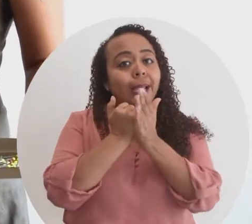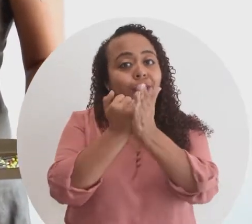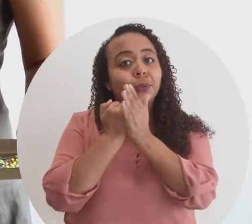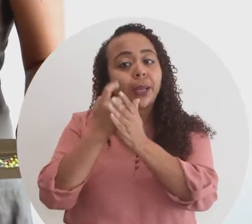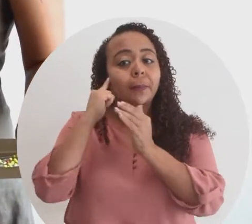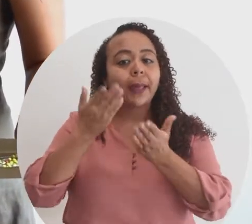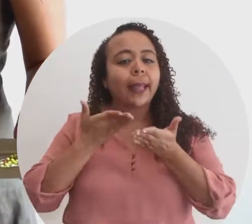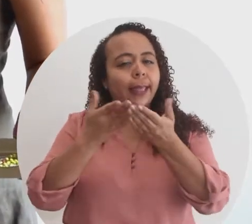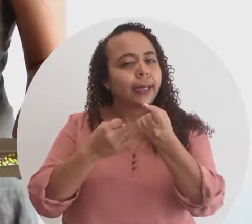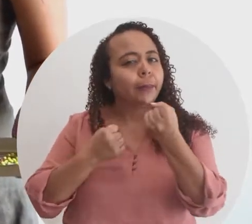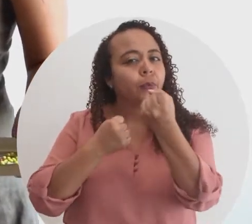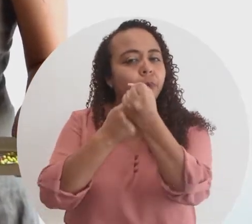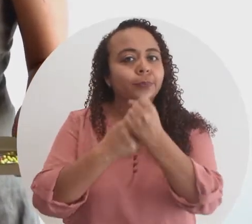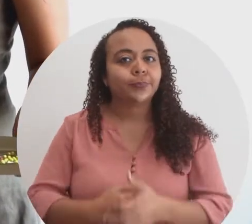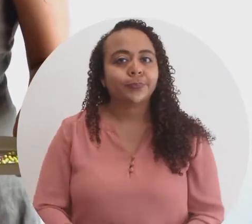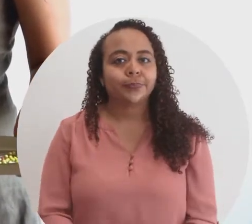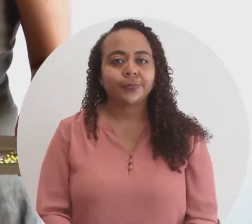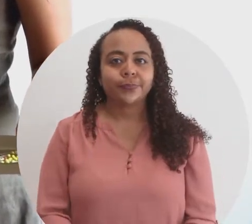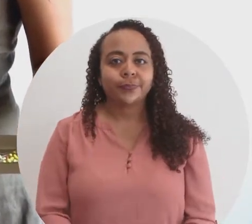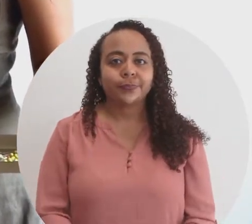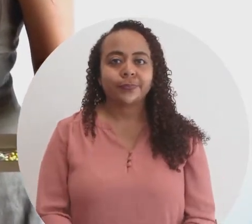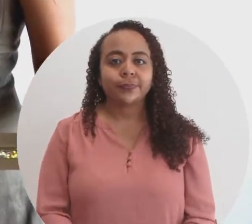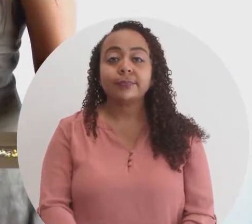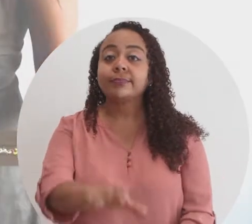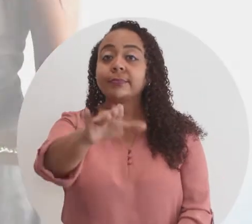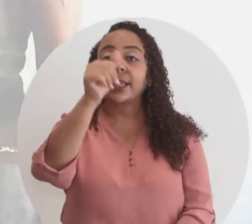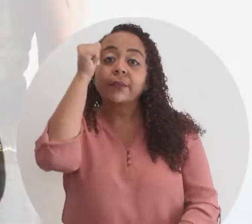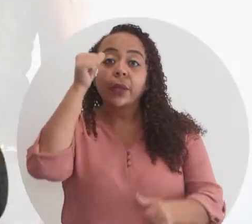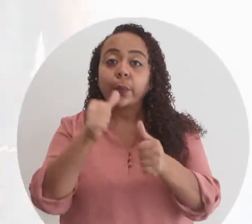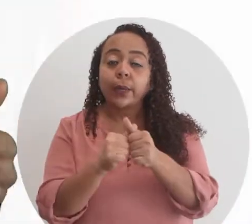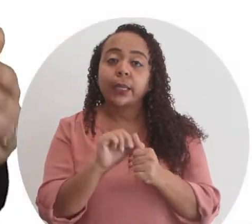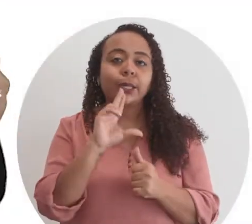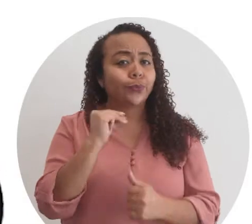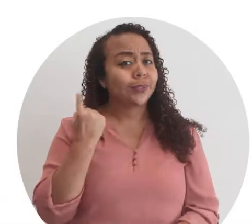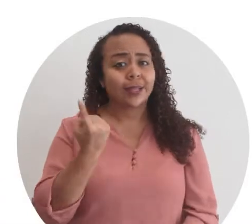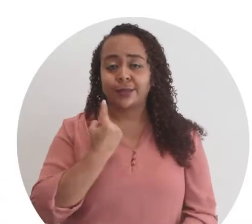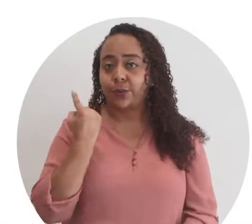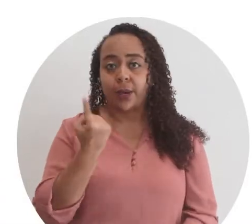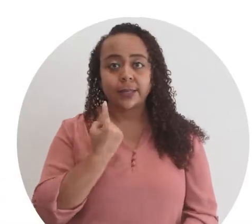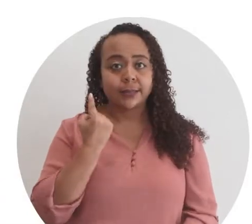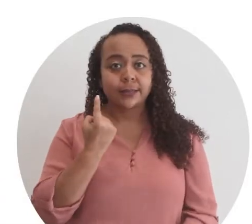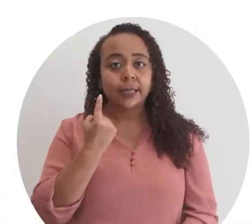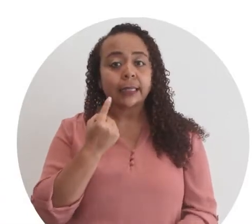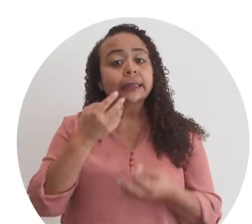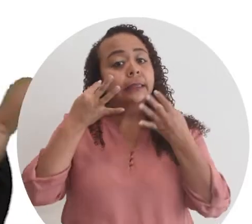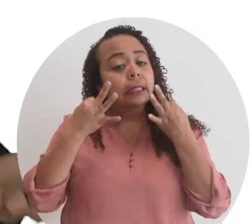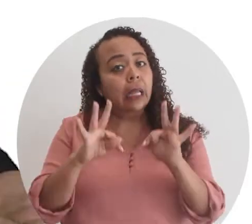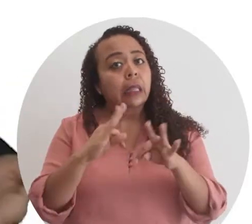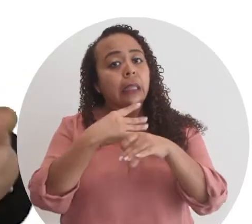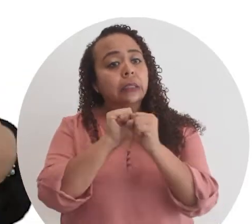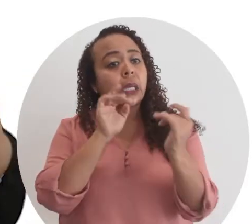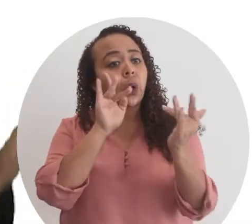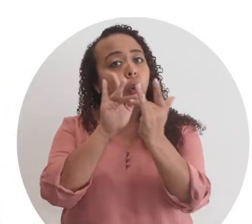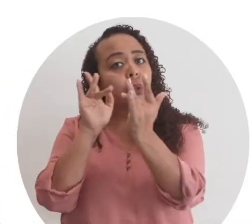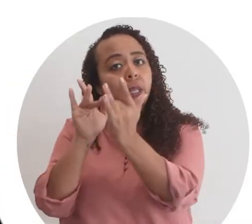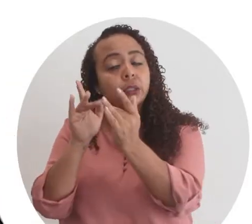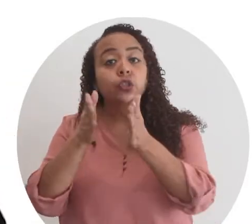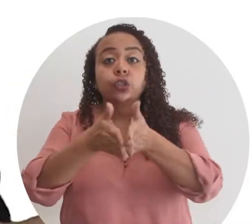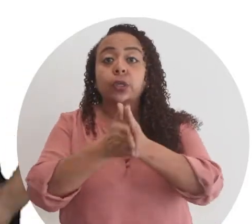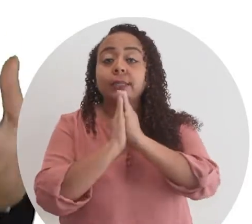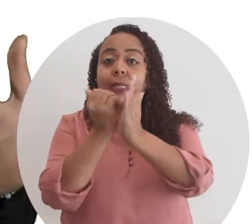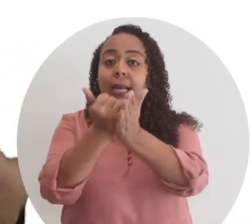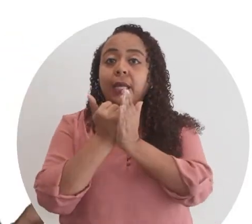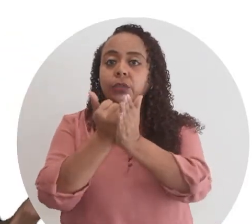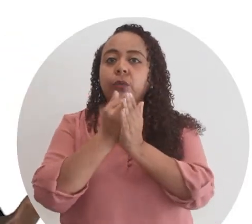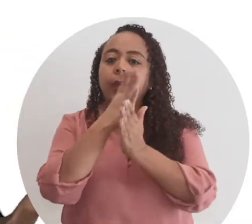nos pueden ayudar a dar ese empujón. Recuerden que no están solas. Procuren hacer contactos,